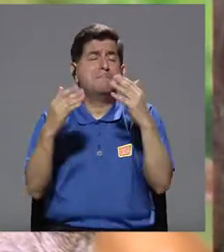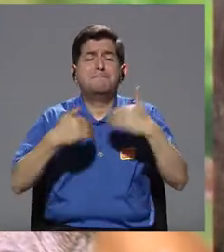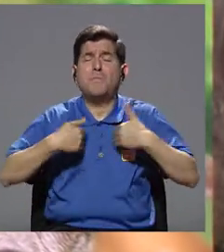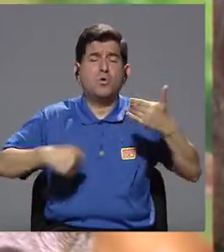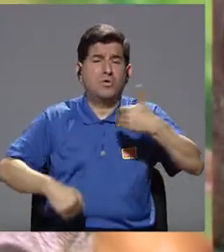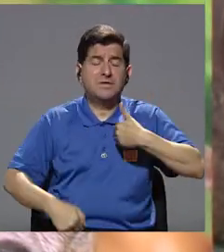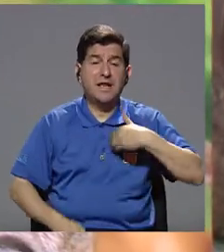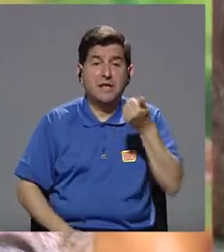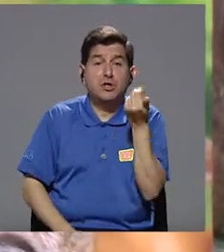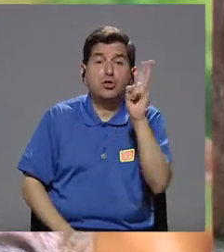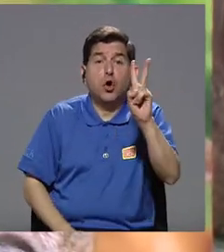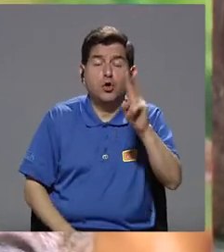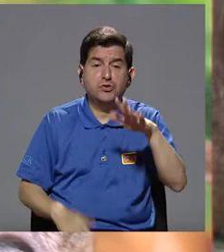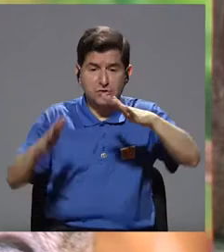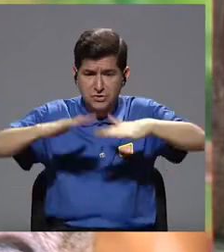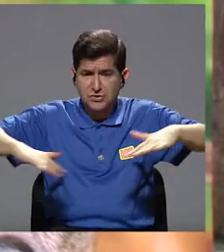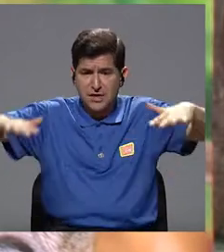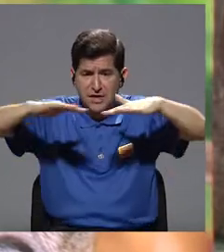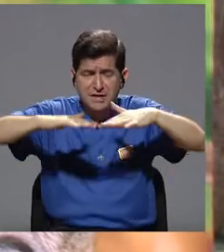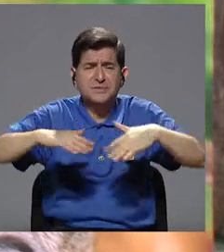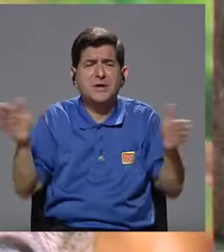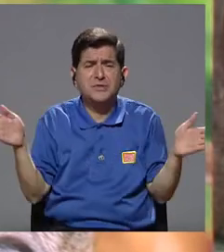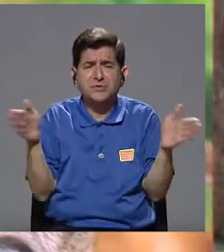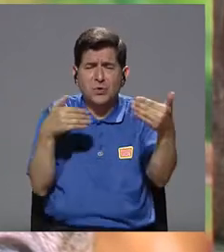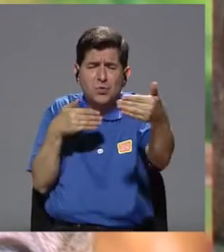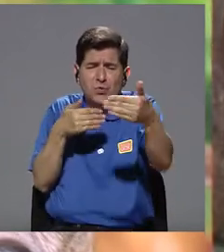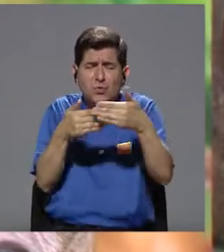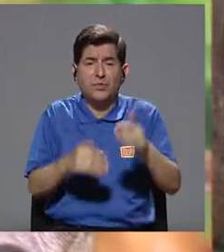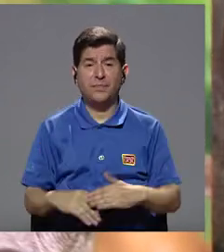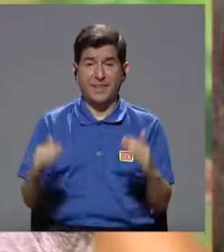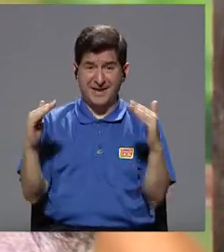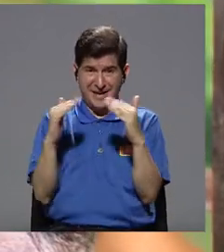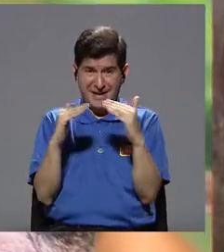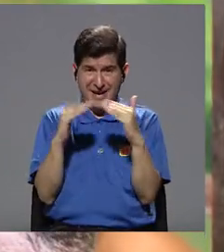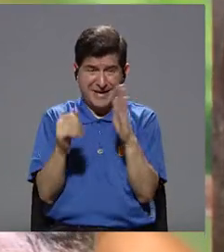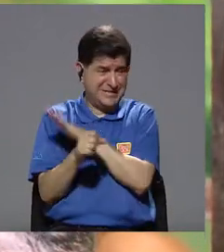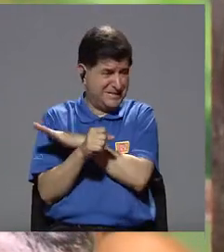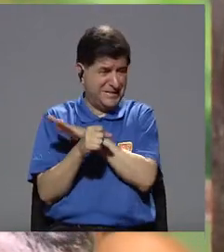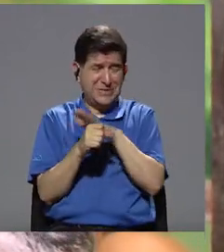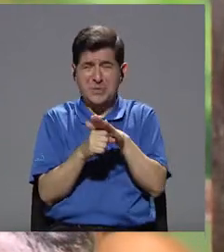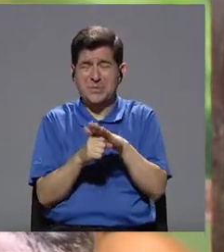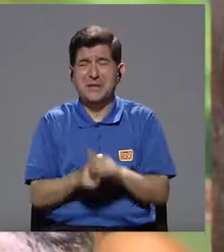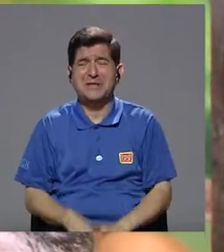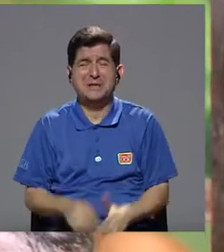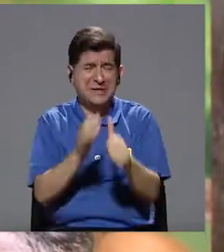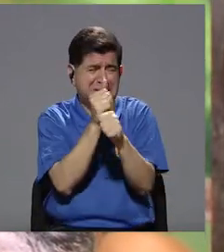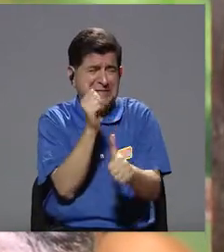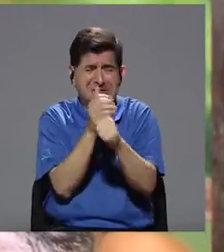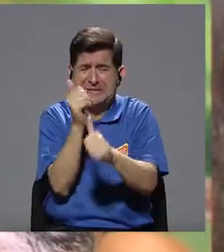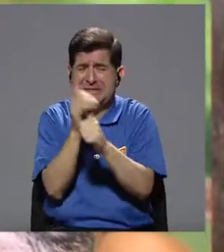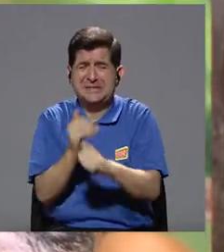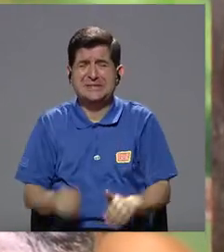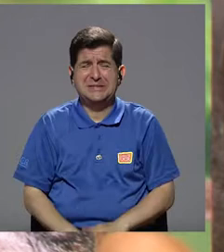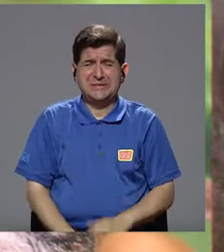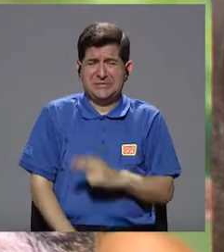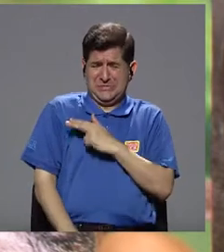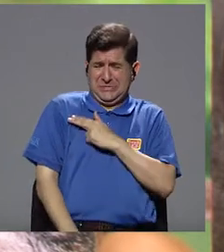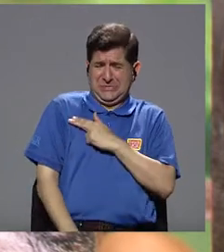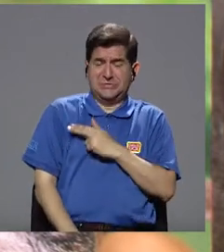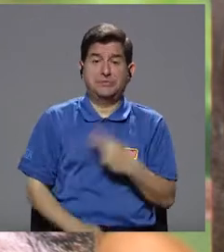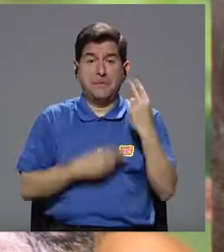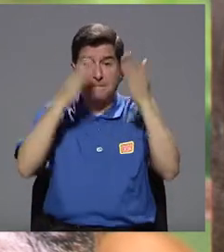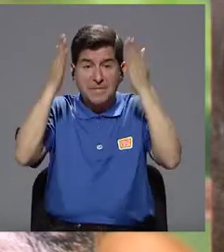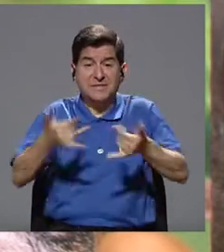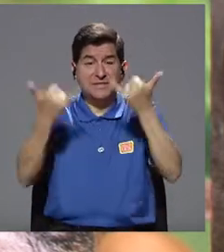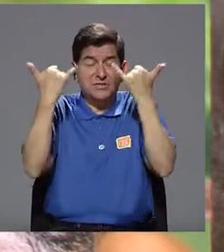animales, tenía doce animales en un espacio muy reducido. La casa estaba completamente llena de excremento, de orines. Los